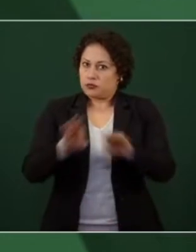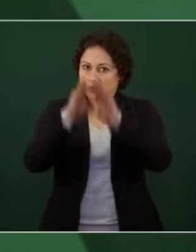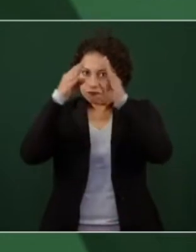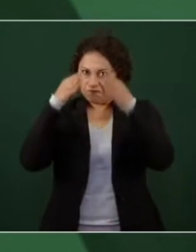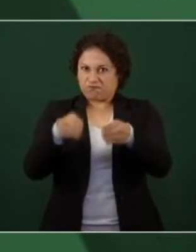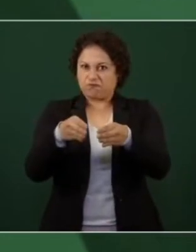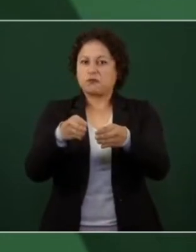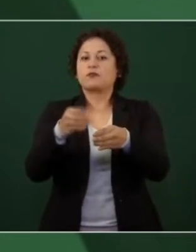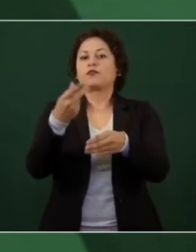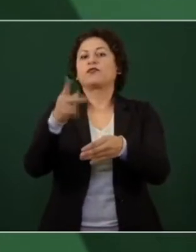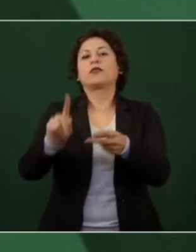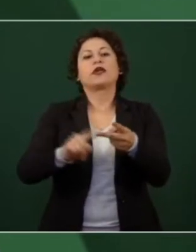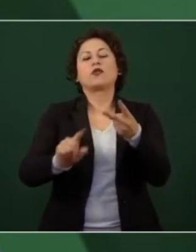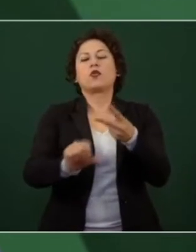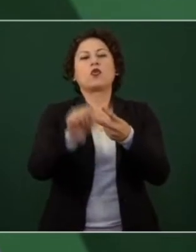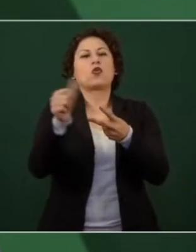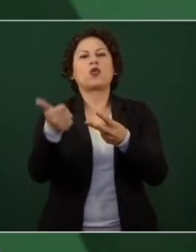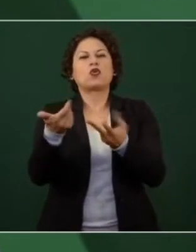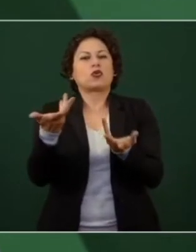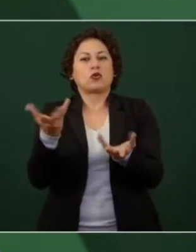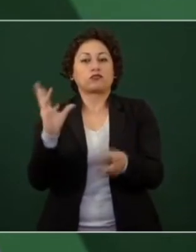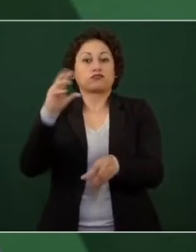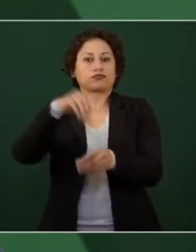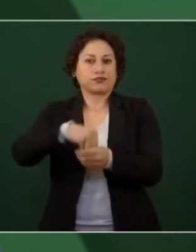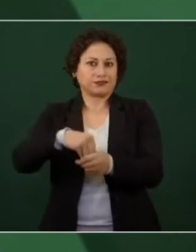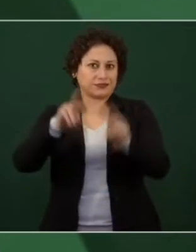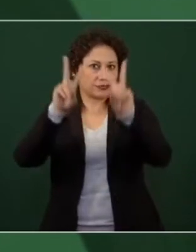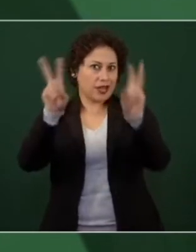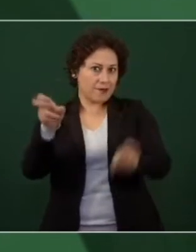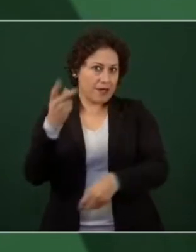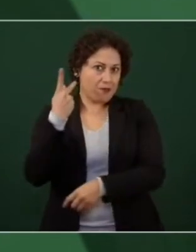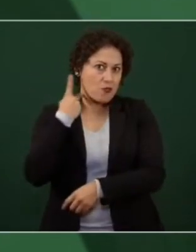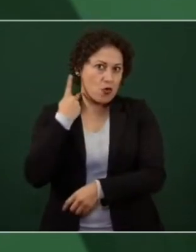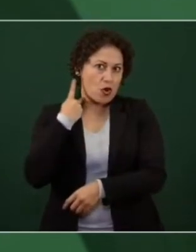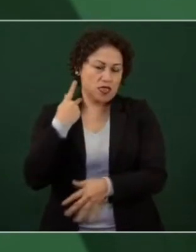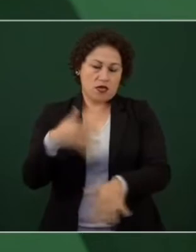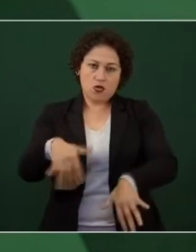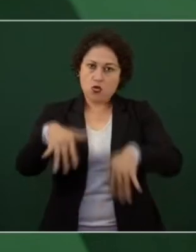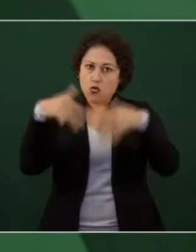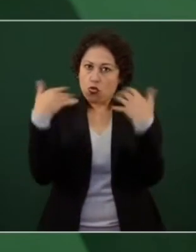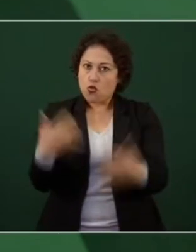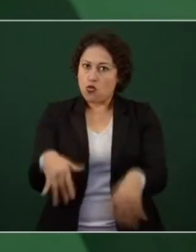una connotación política y es un asunto de Estado